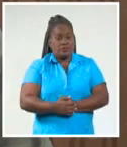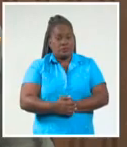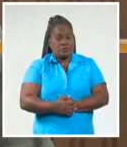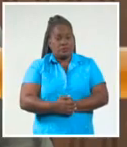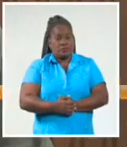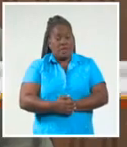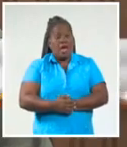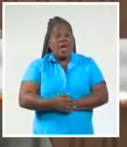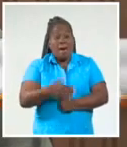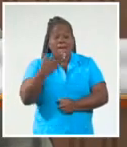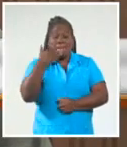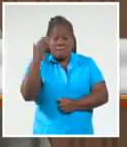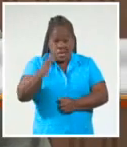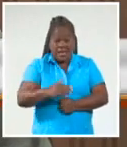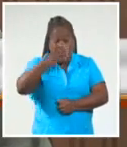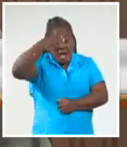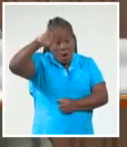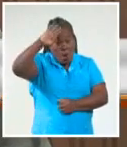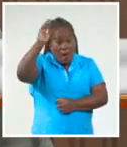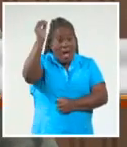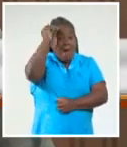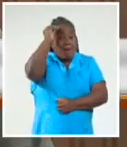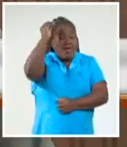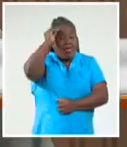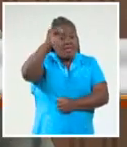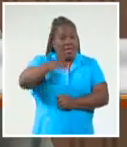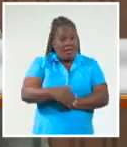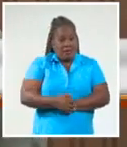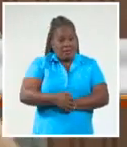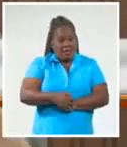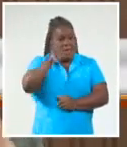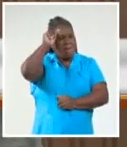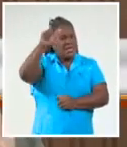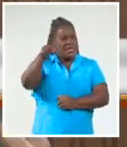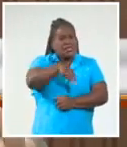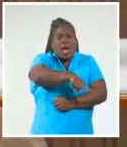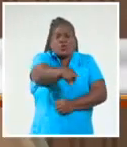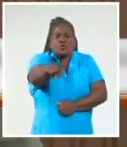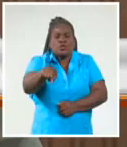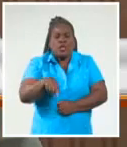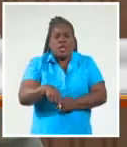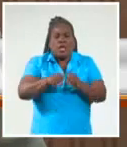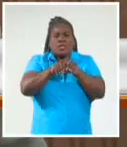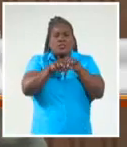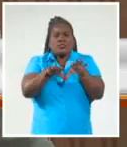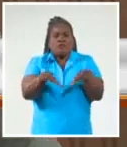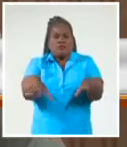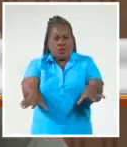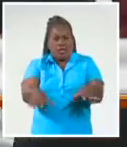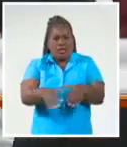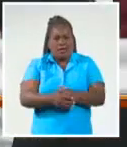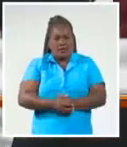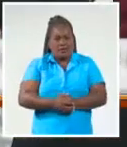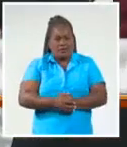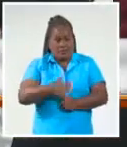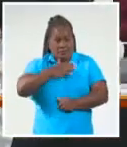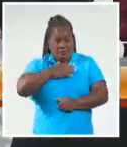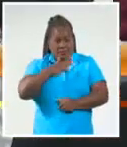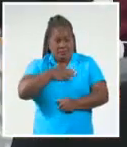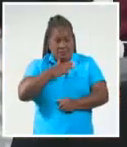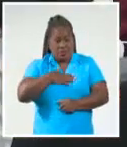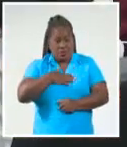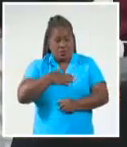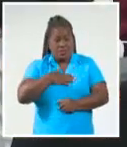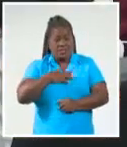de venir aquí a aprender de esa experiencia y difundir ese aprendizaje por nuestra red mundial